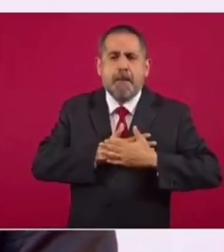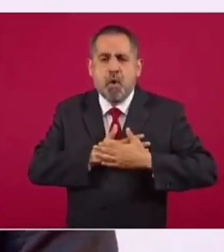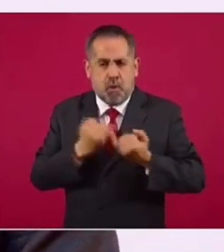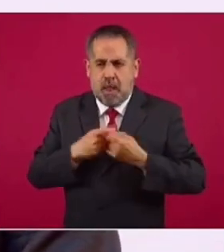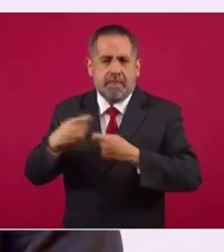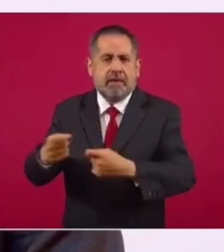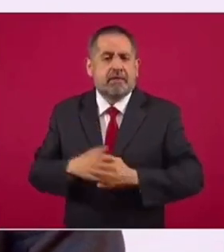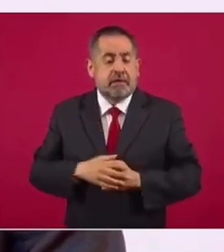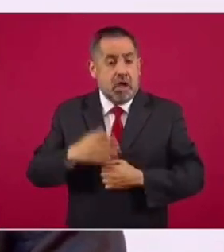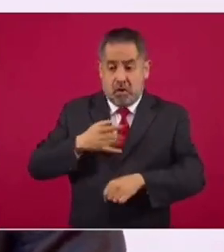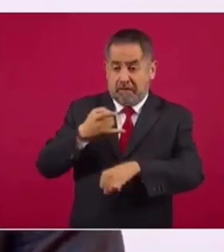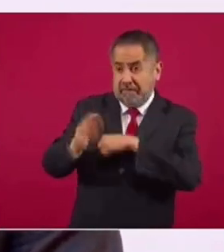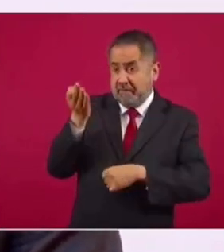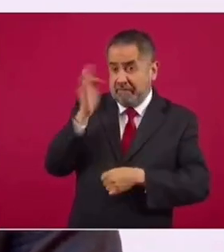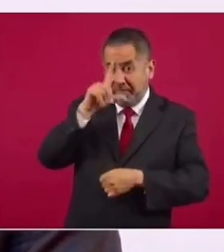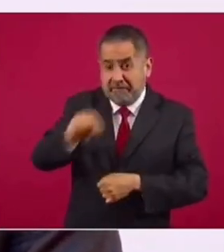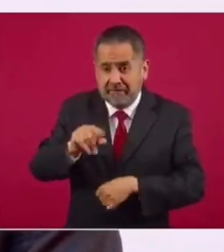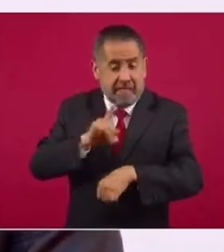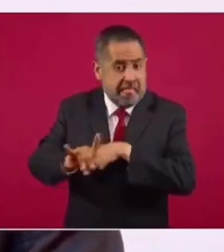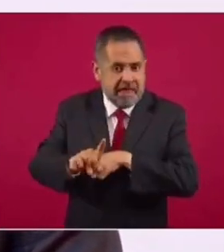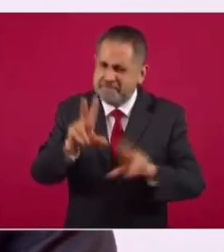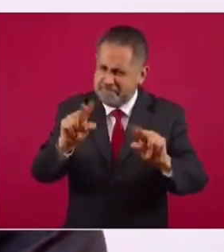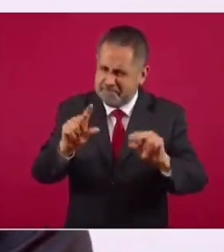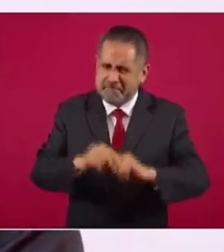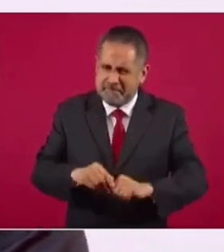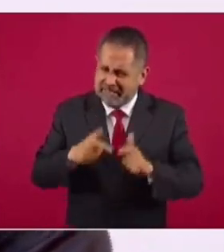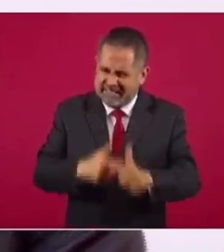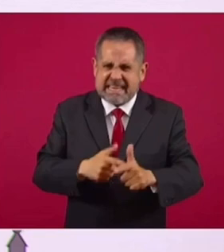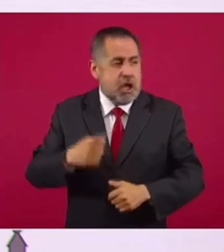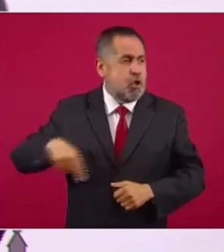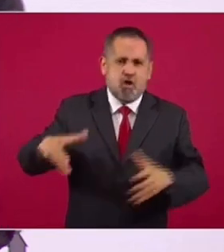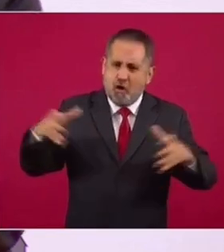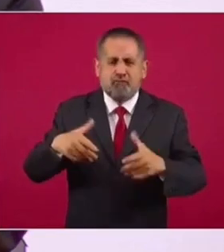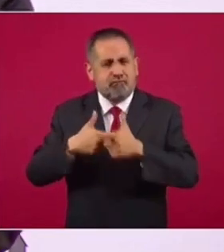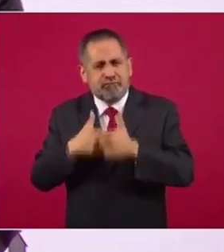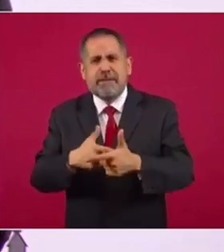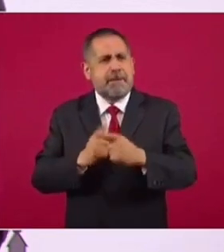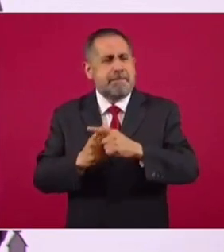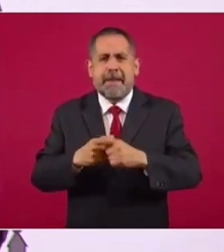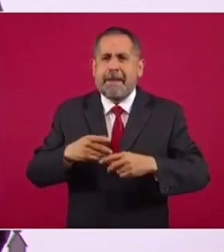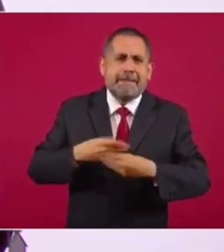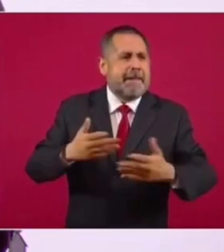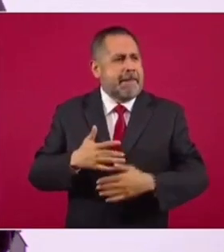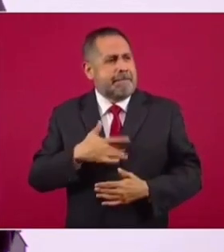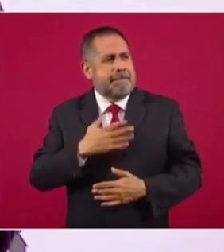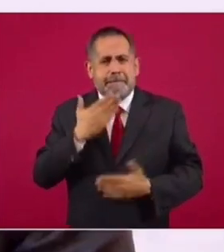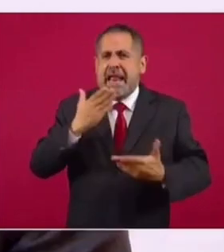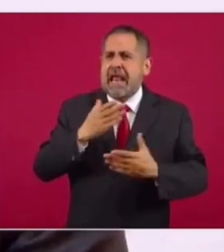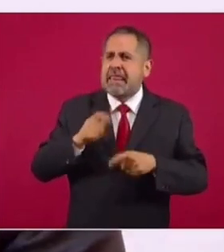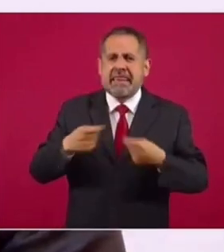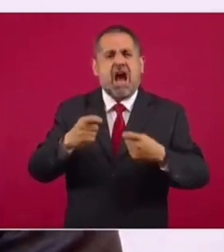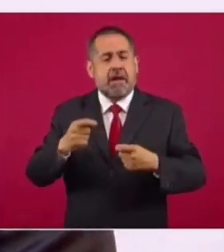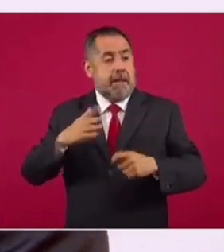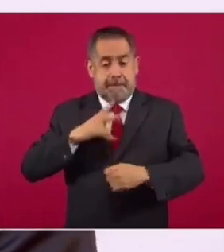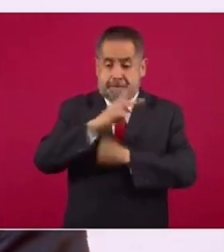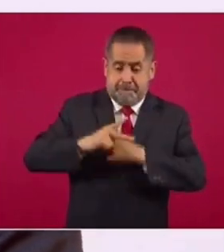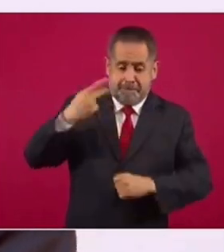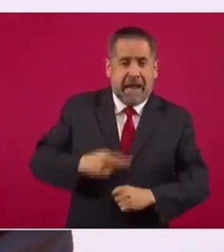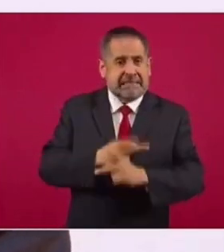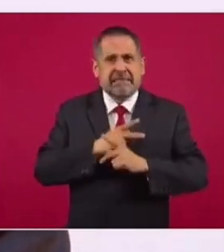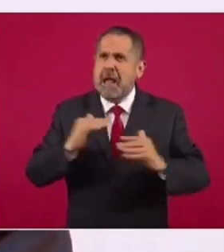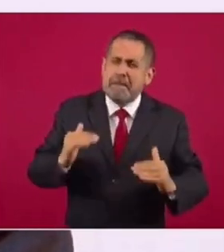fallado y no les fallaré. Sigamos todos promoviendo el bien, enalteciendo a nuestra patria